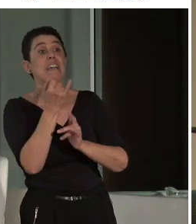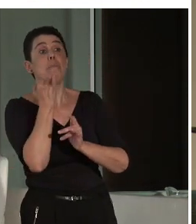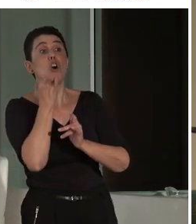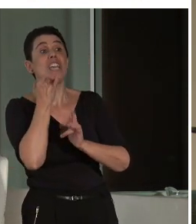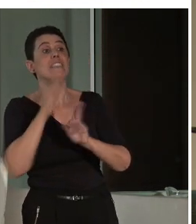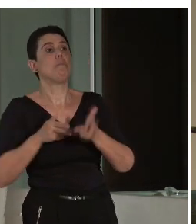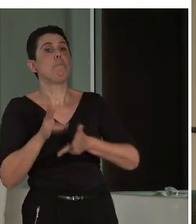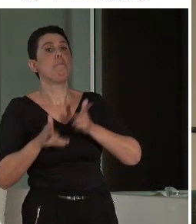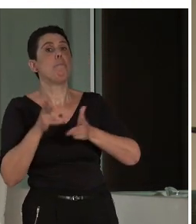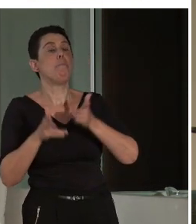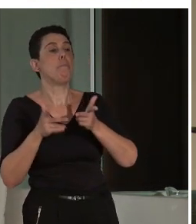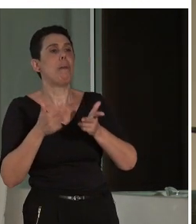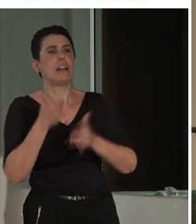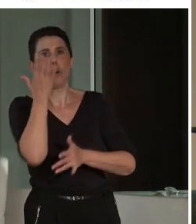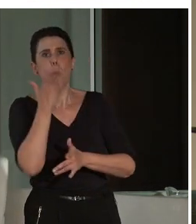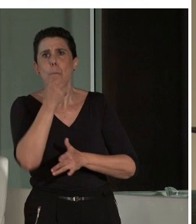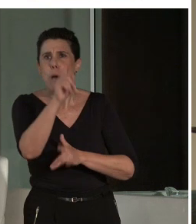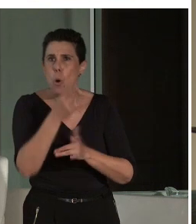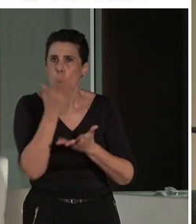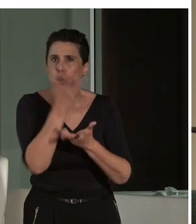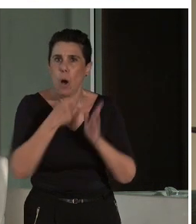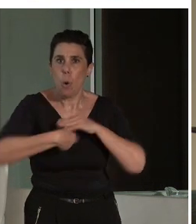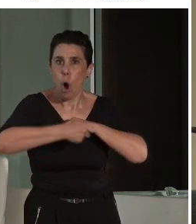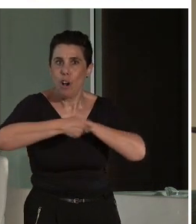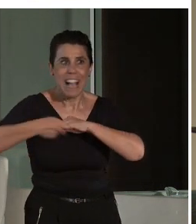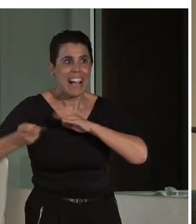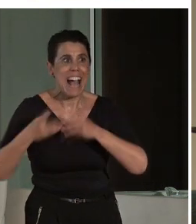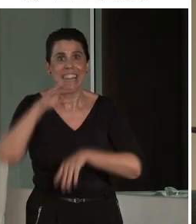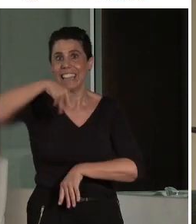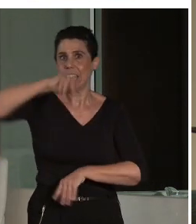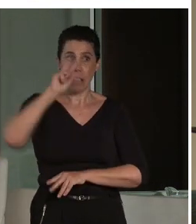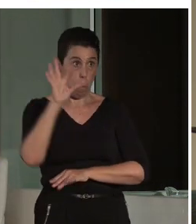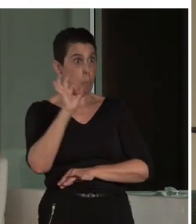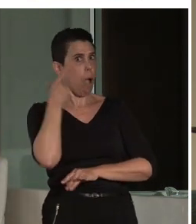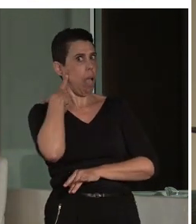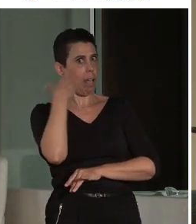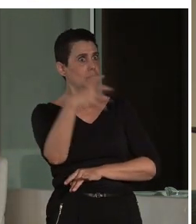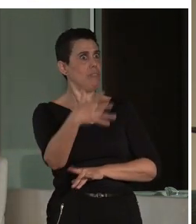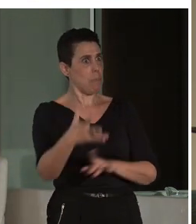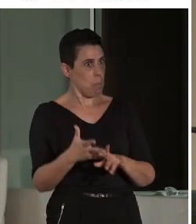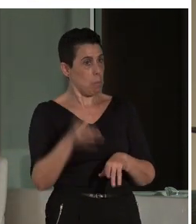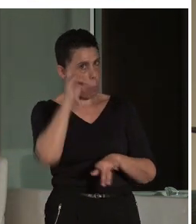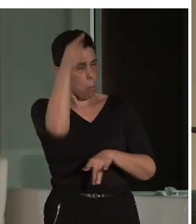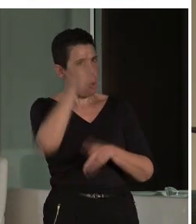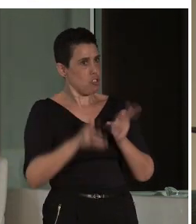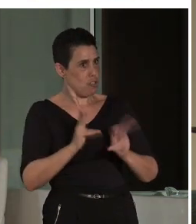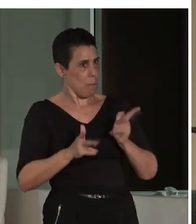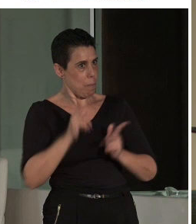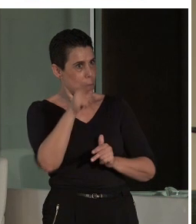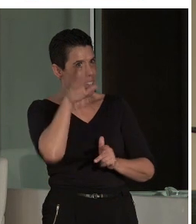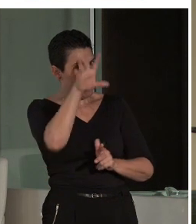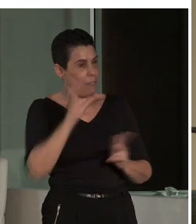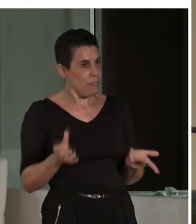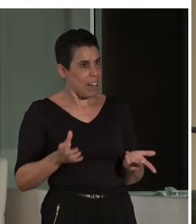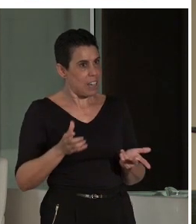sonará seguramente el juego del mus. El mus es un juego de cartas muy famoso, Euskaldún, en el cual mus